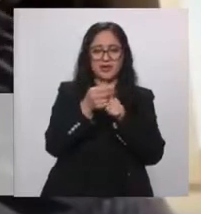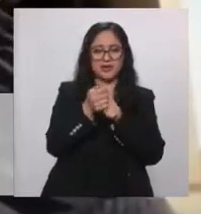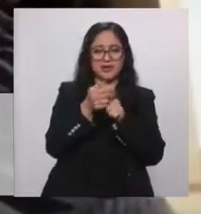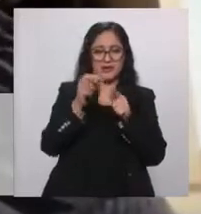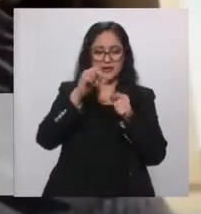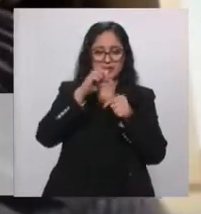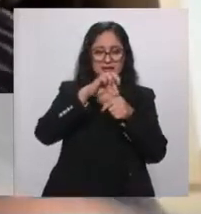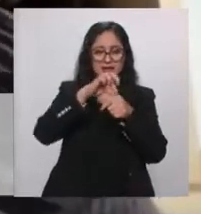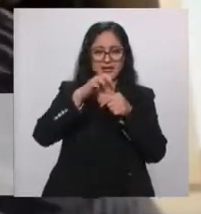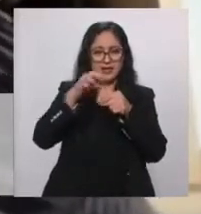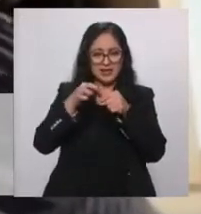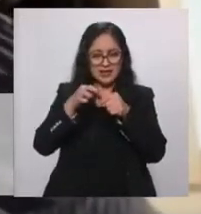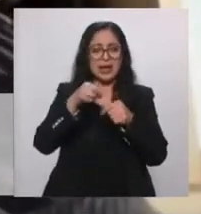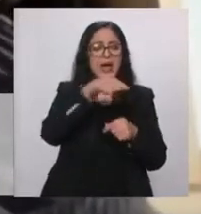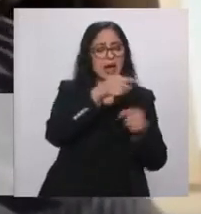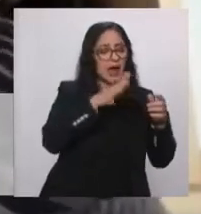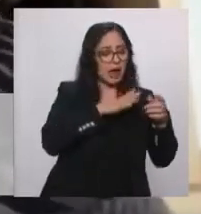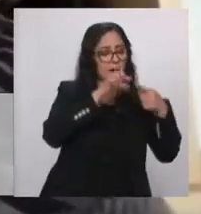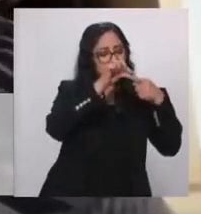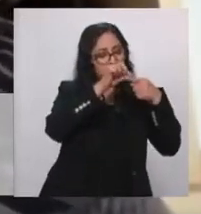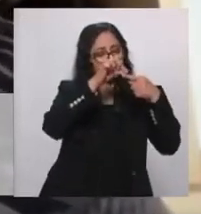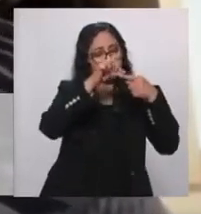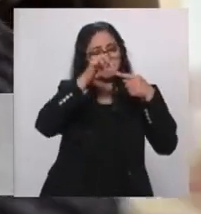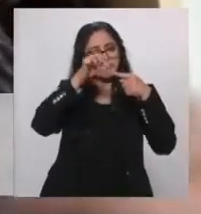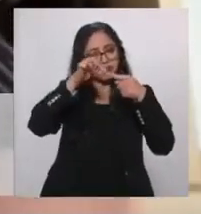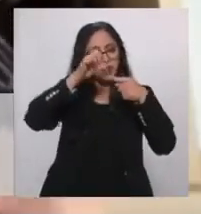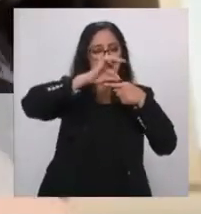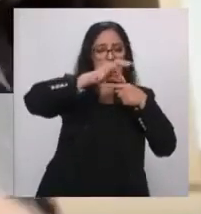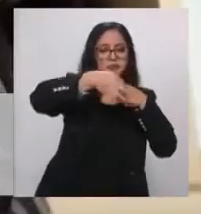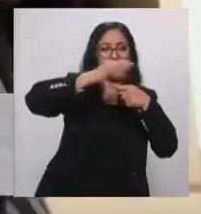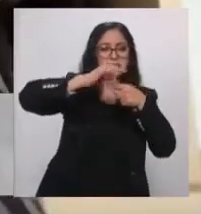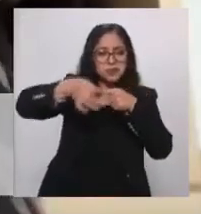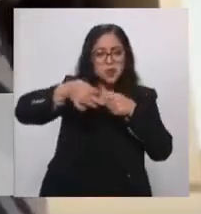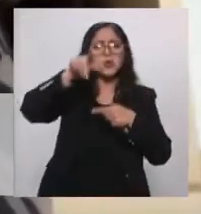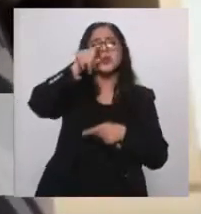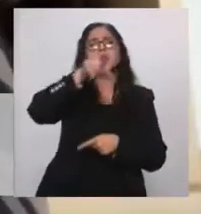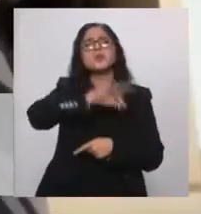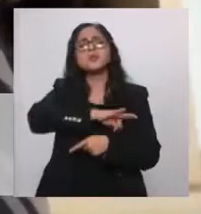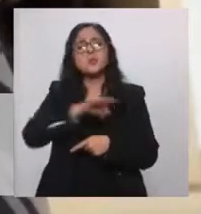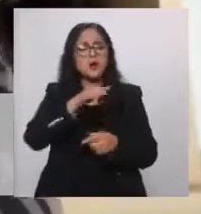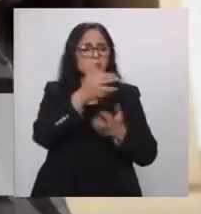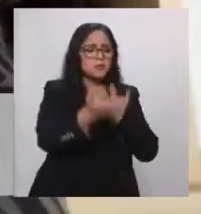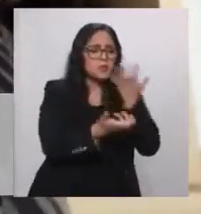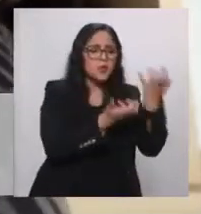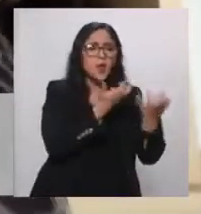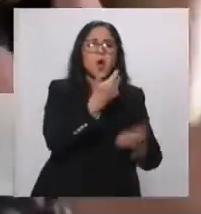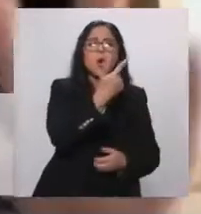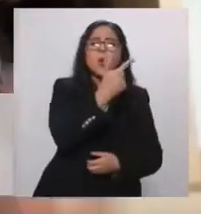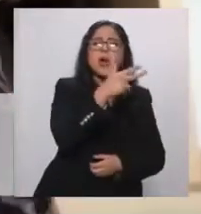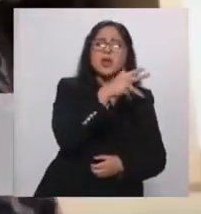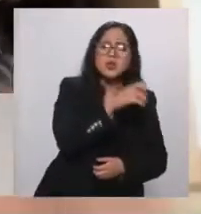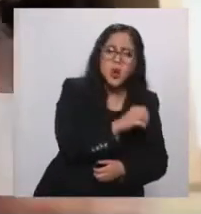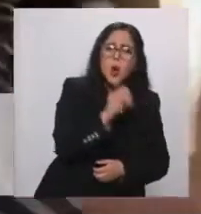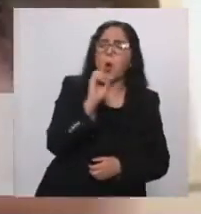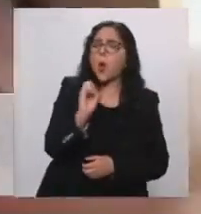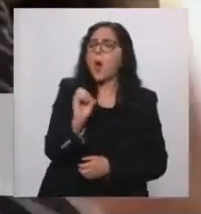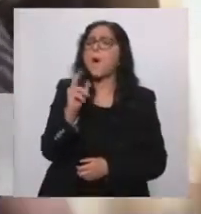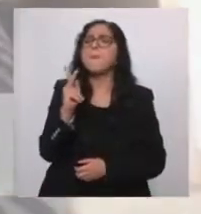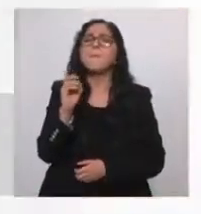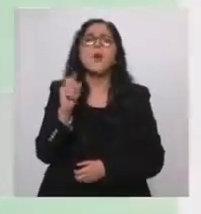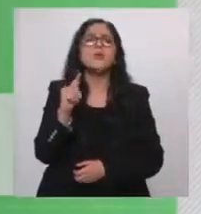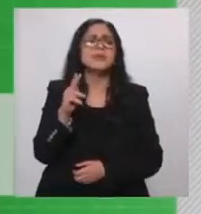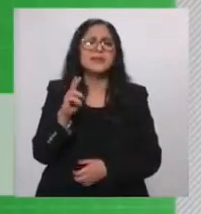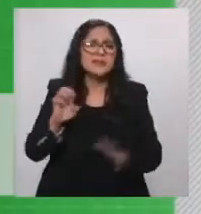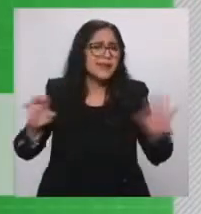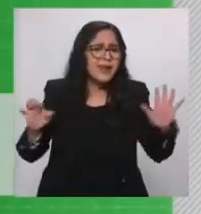dices, Ale, pueden ser desde una guarnición, que es como generalmente los utilizamos, pero pueden ser hasta un postre. O sea, los frijoles caben en cualquier